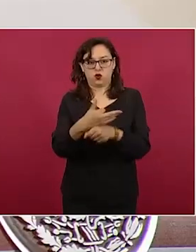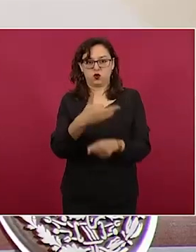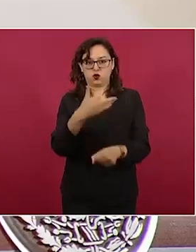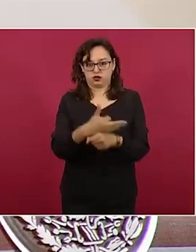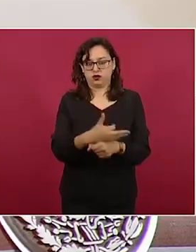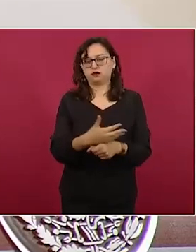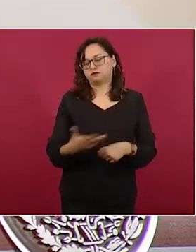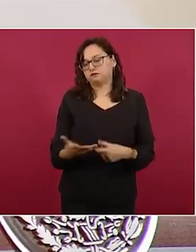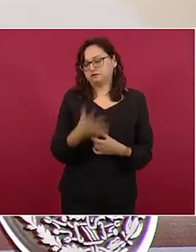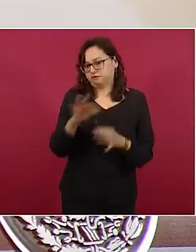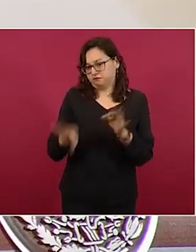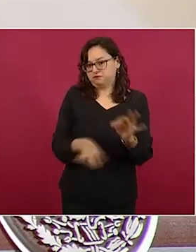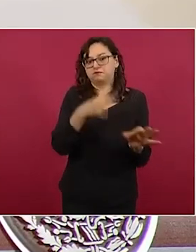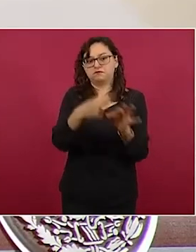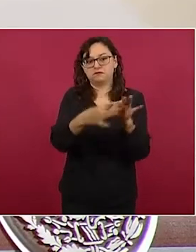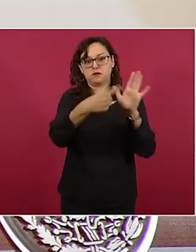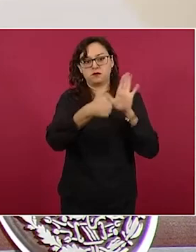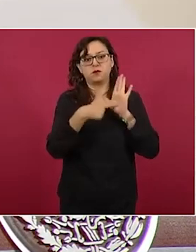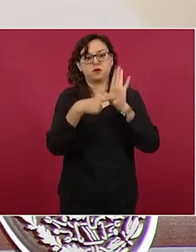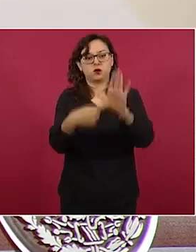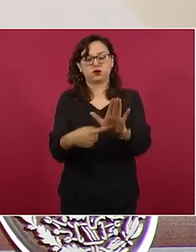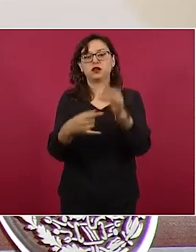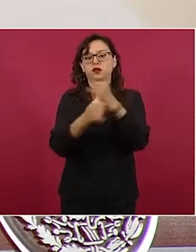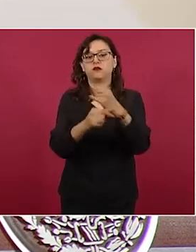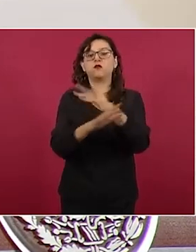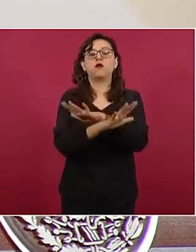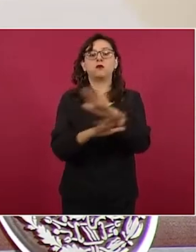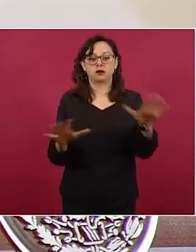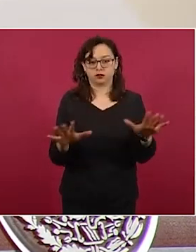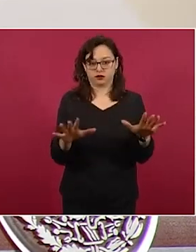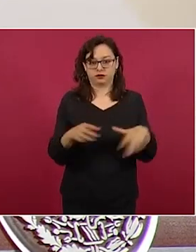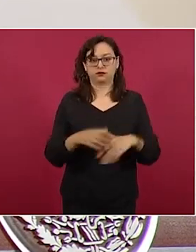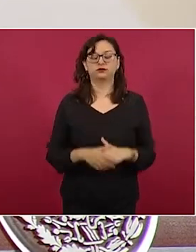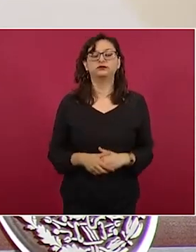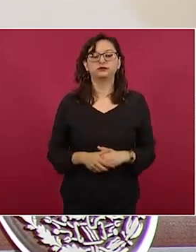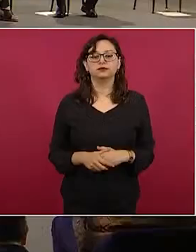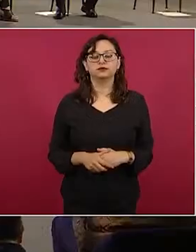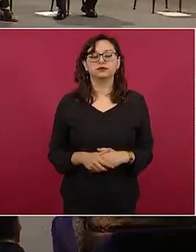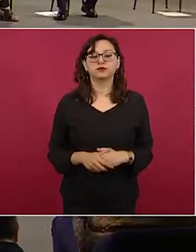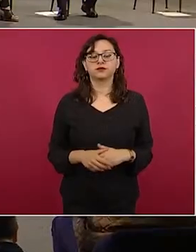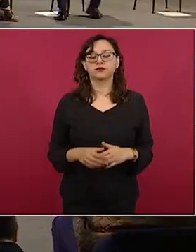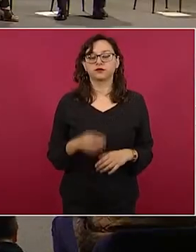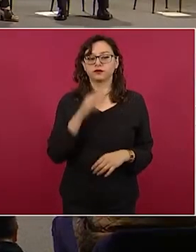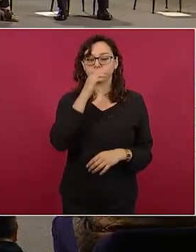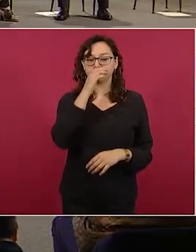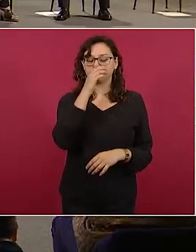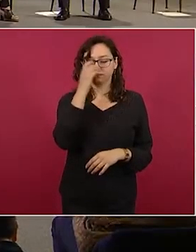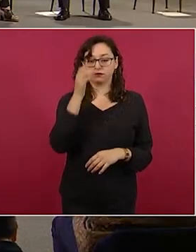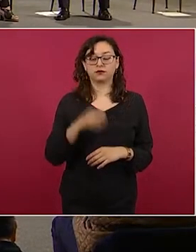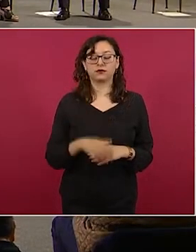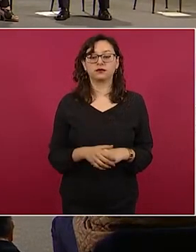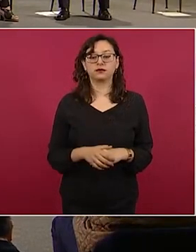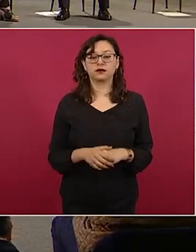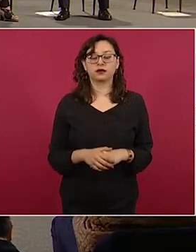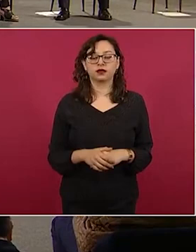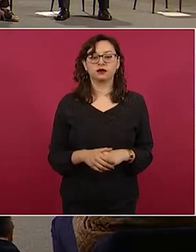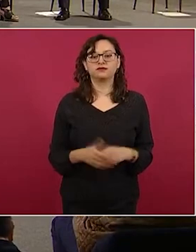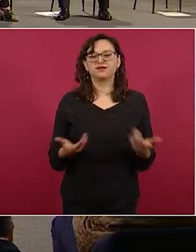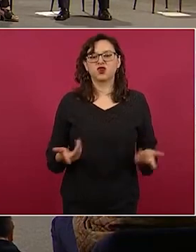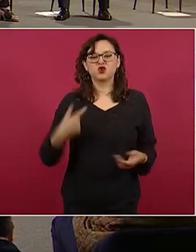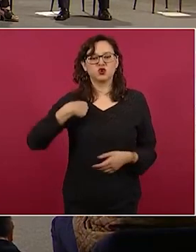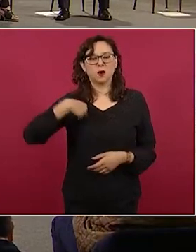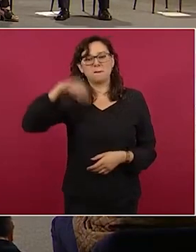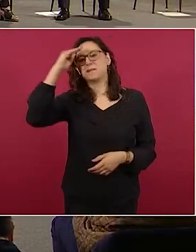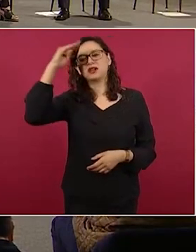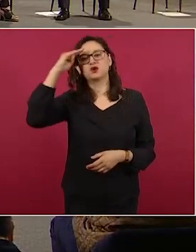los avances principales en estas materias. Yo quisiera que empezáramos con el